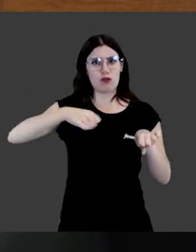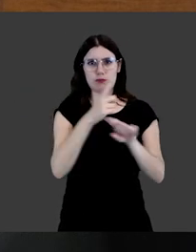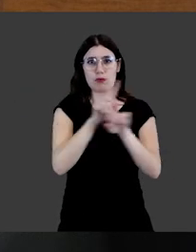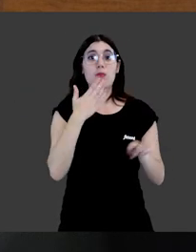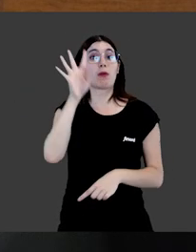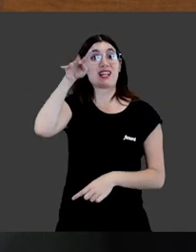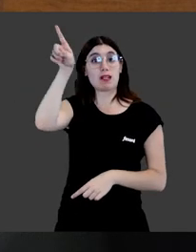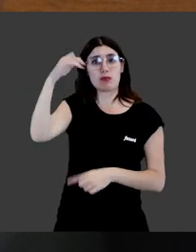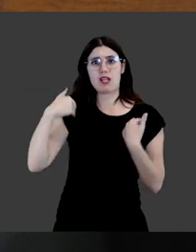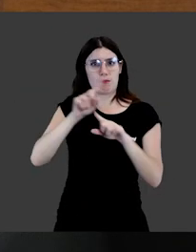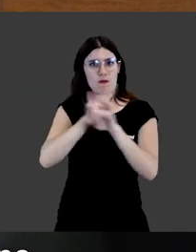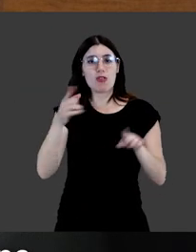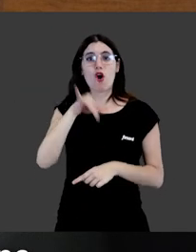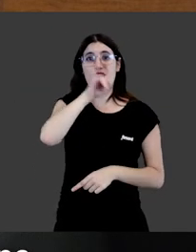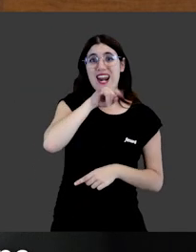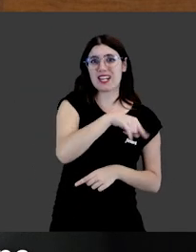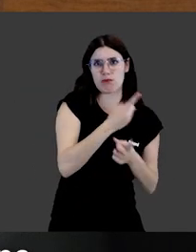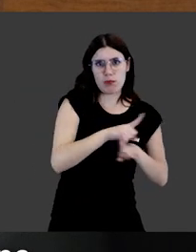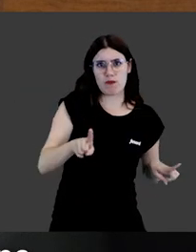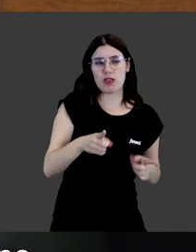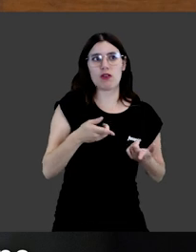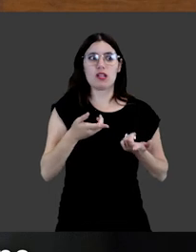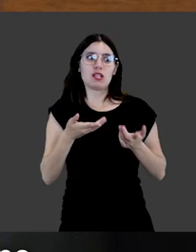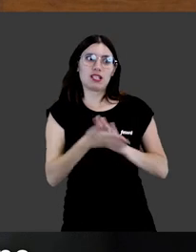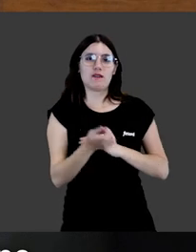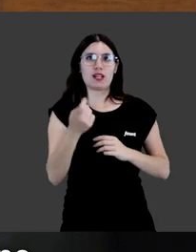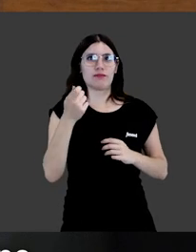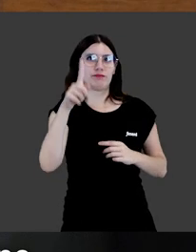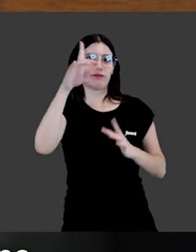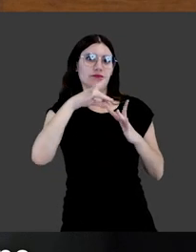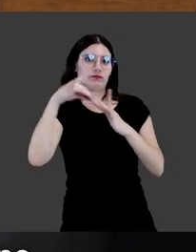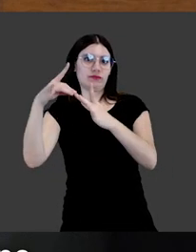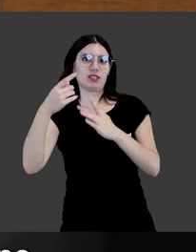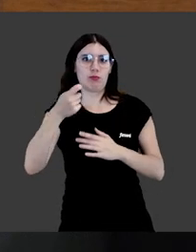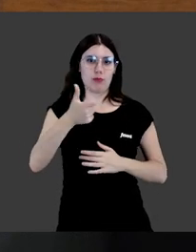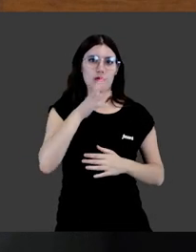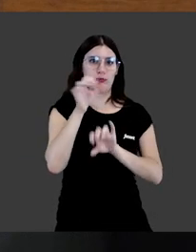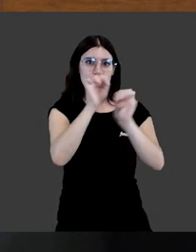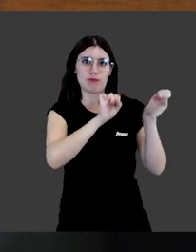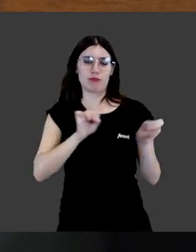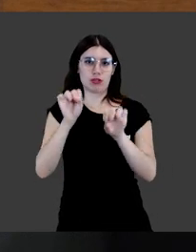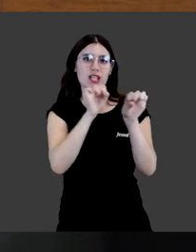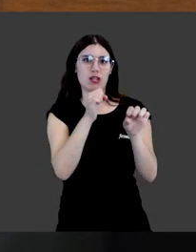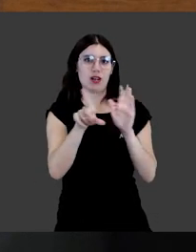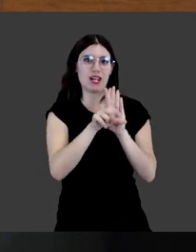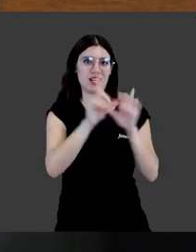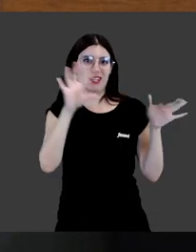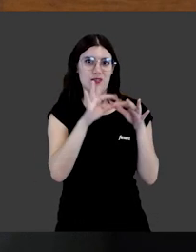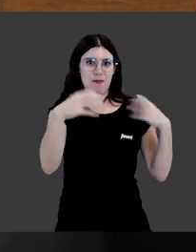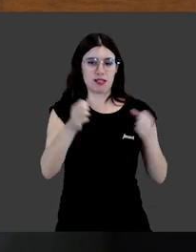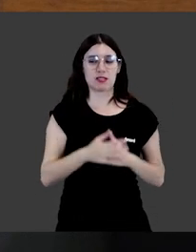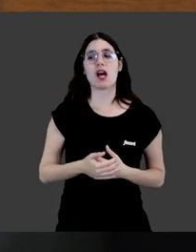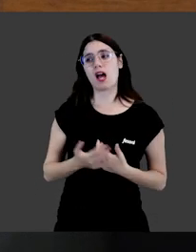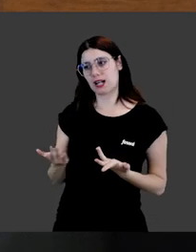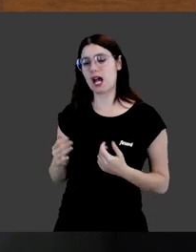espectáculos, como por ejemplo en Cataluña y en Canarias, con lo que parece eso ir un poco de la mano de esta protección que prevén estas dos